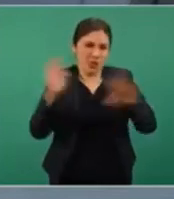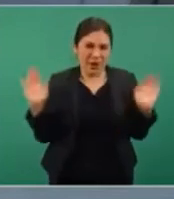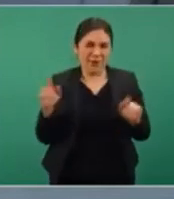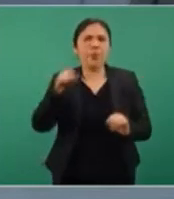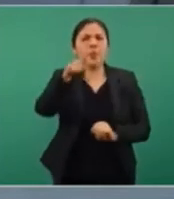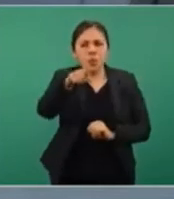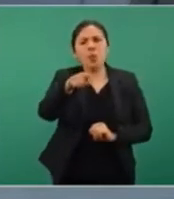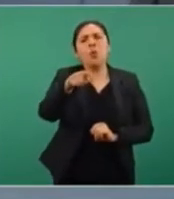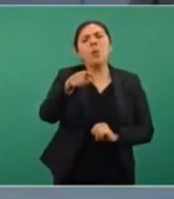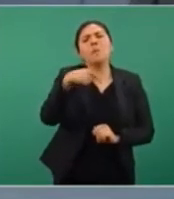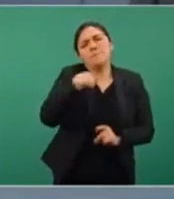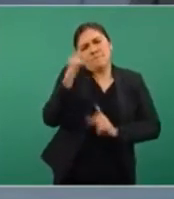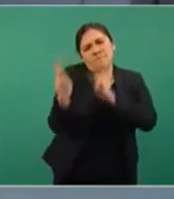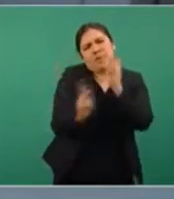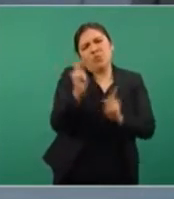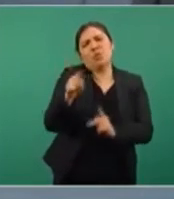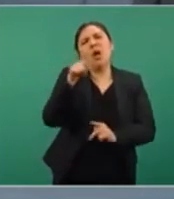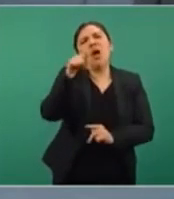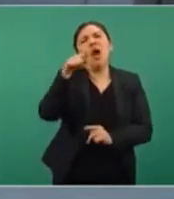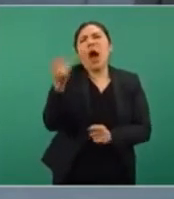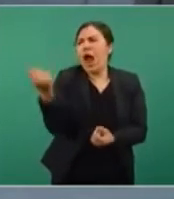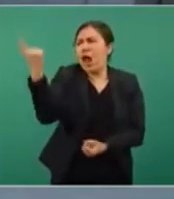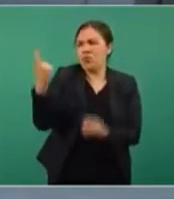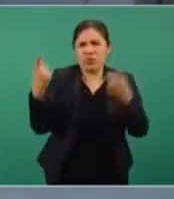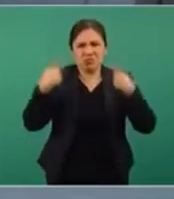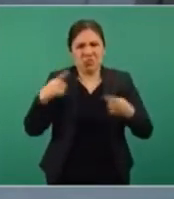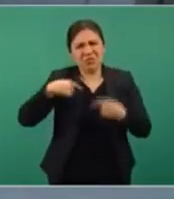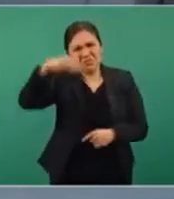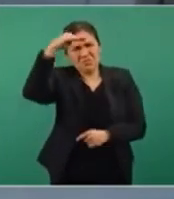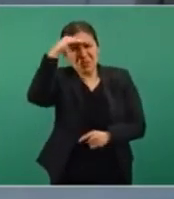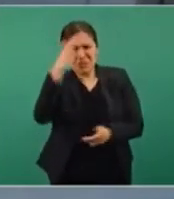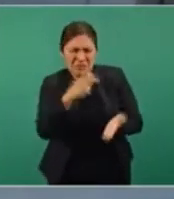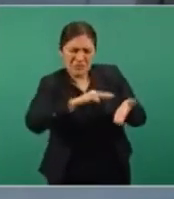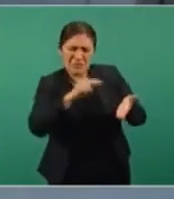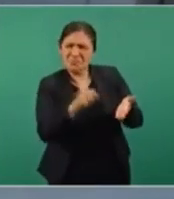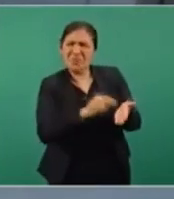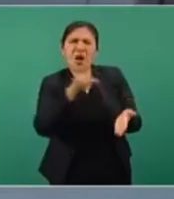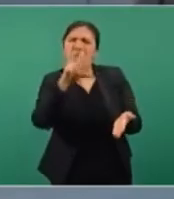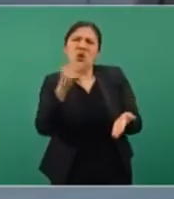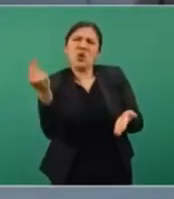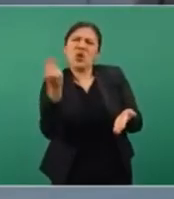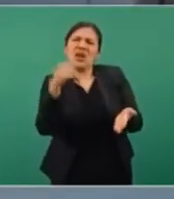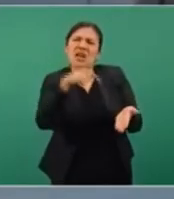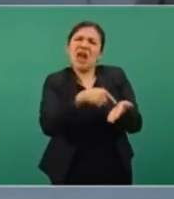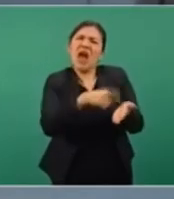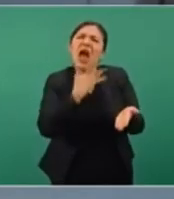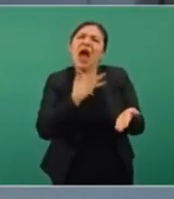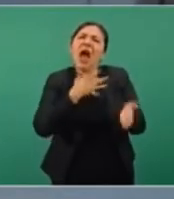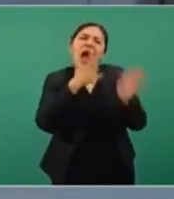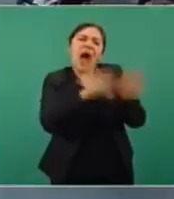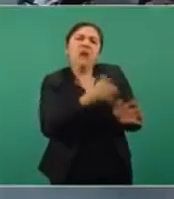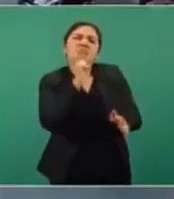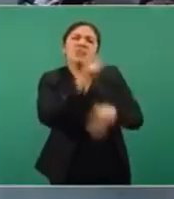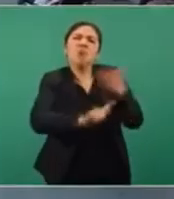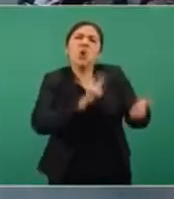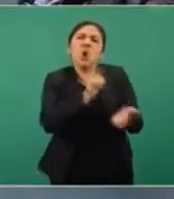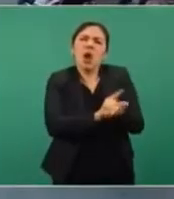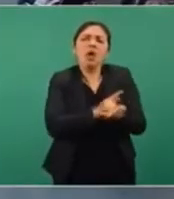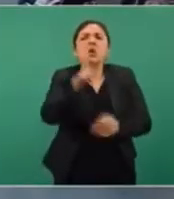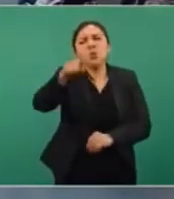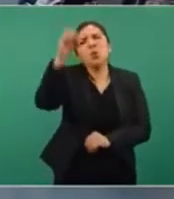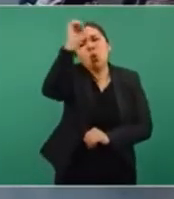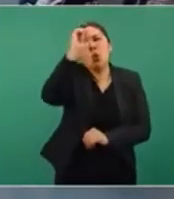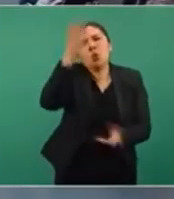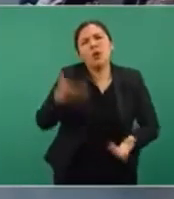¿Opinan que es un documento innecesario, toda vez que se trata de respetar lo que ya está contenido en las leyes? No es